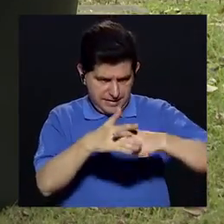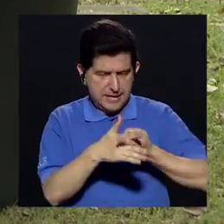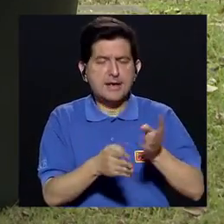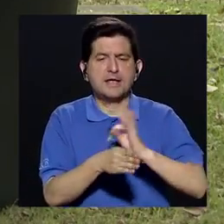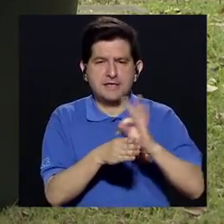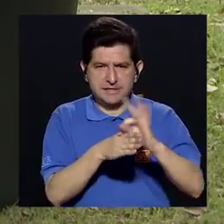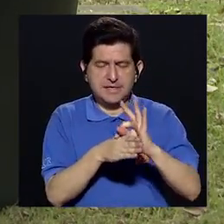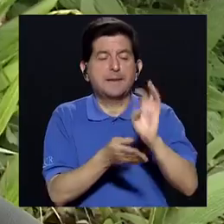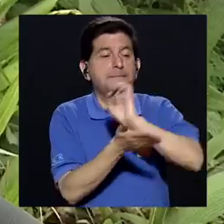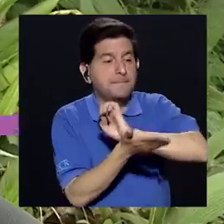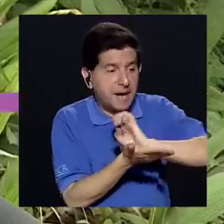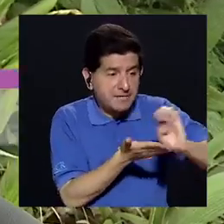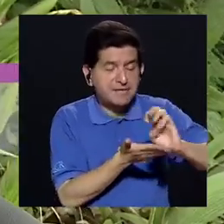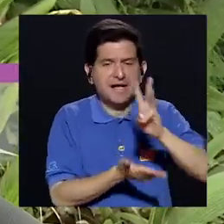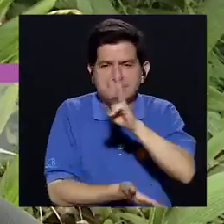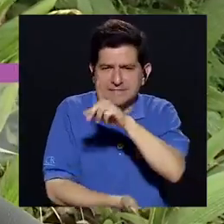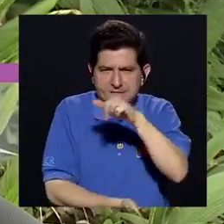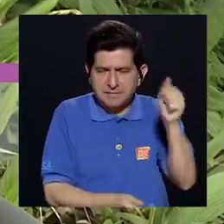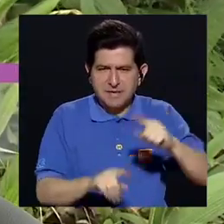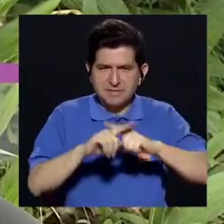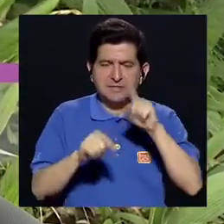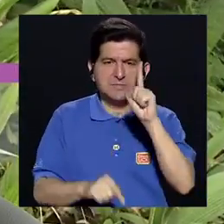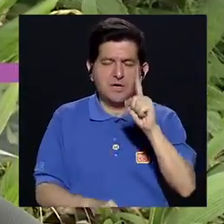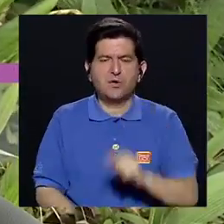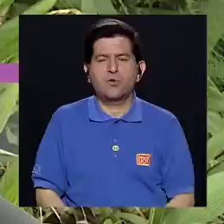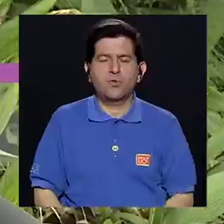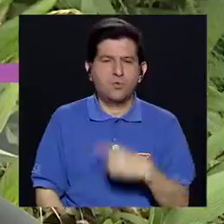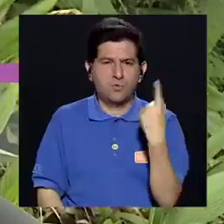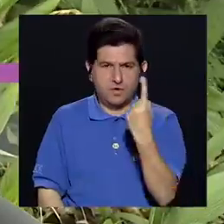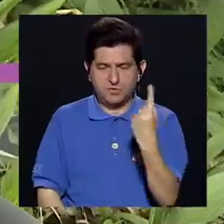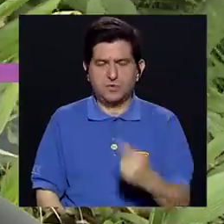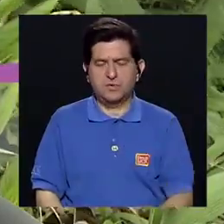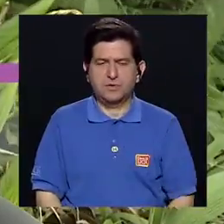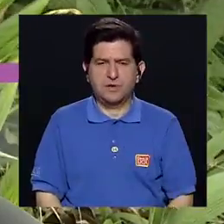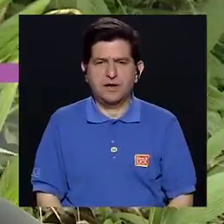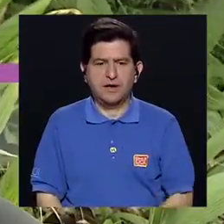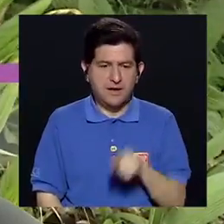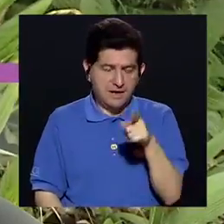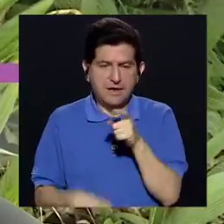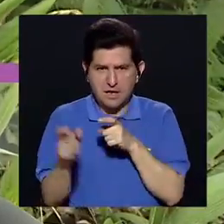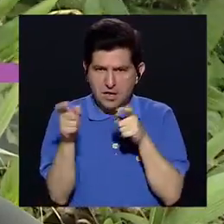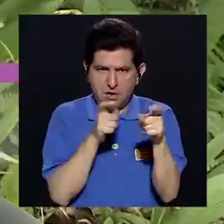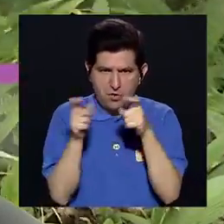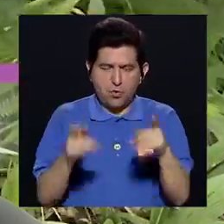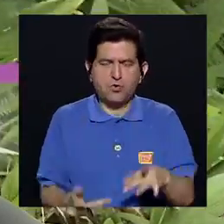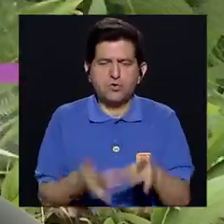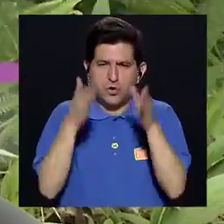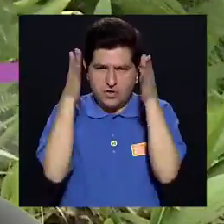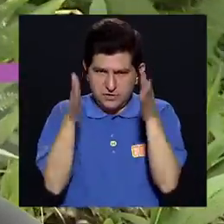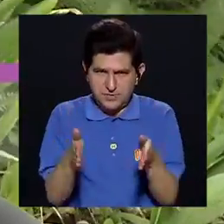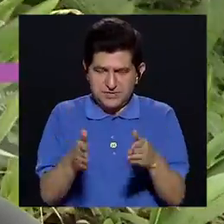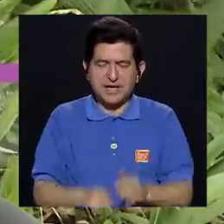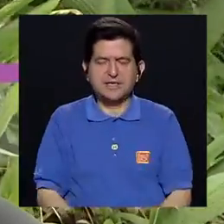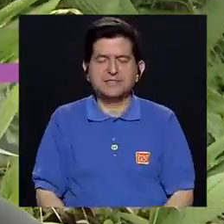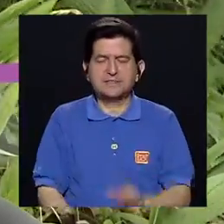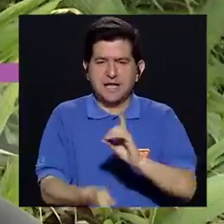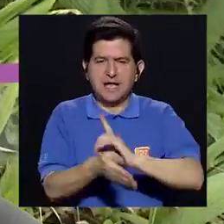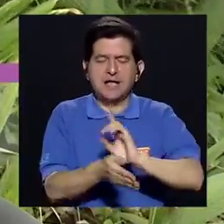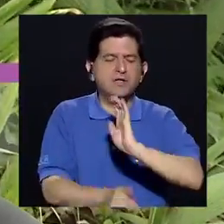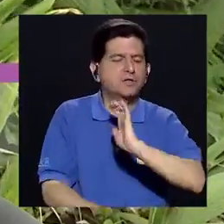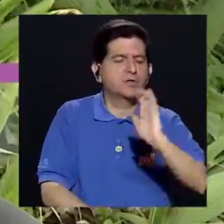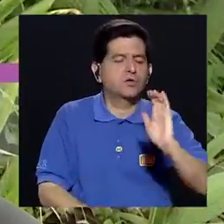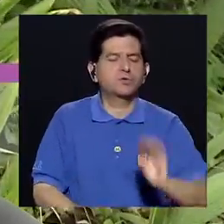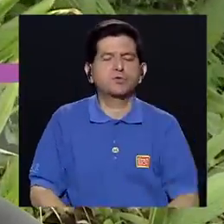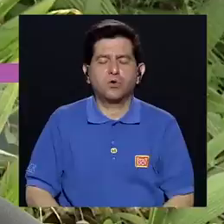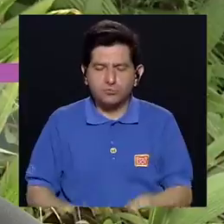El tratamiento preventivo Por seis meses Pero con una droga Y ahí ya con control Del especialista O sea el pediatra El pediatra